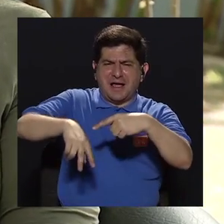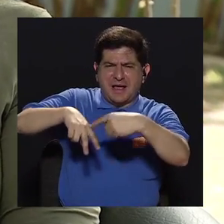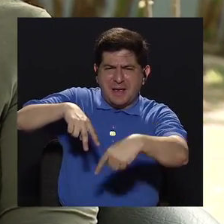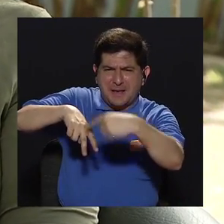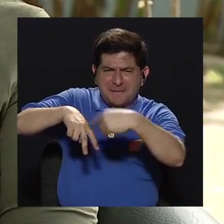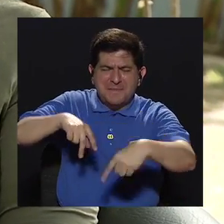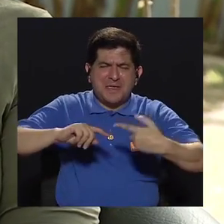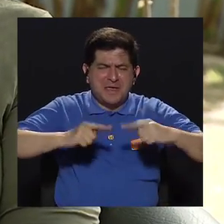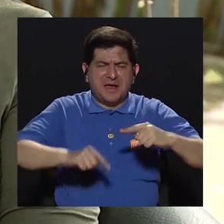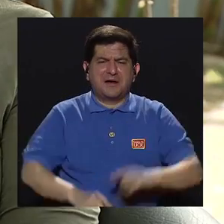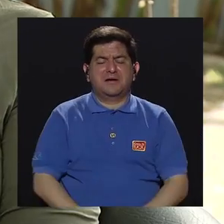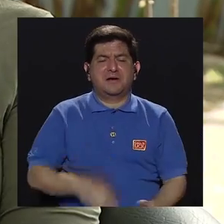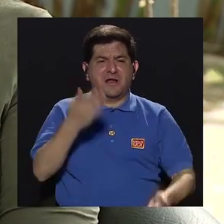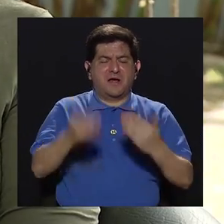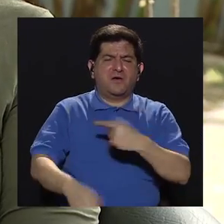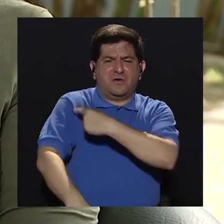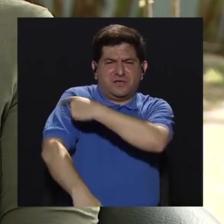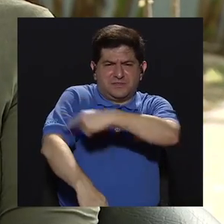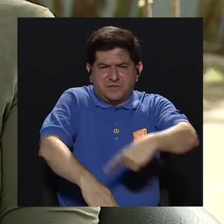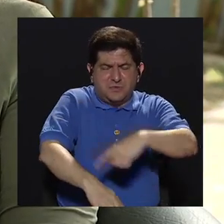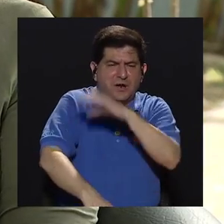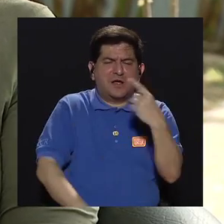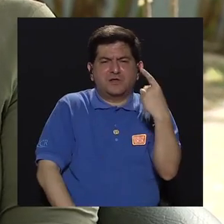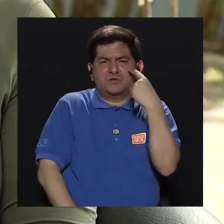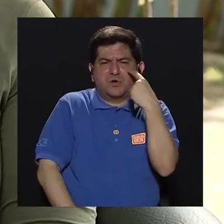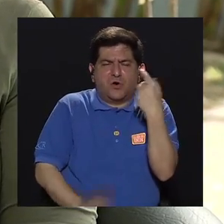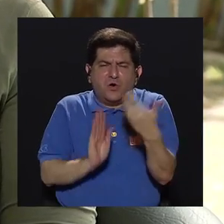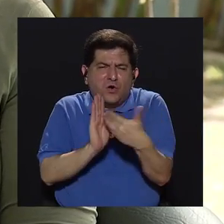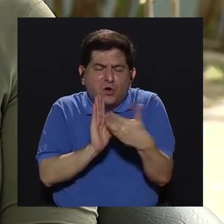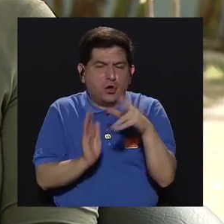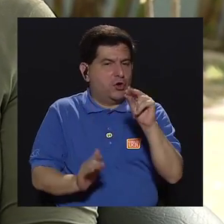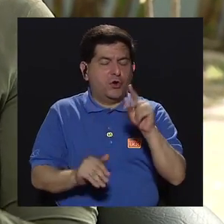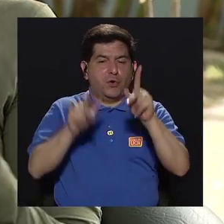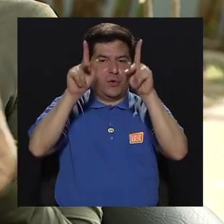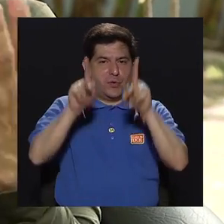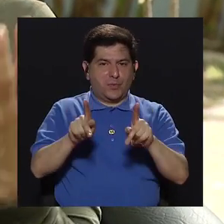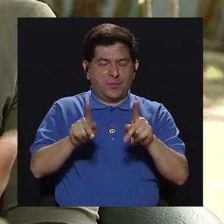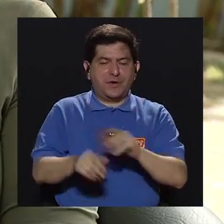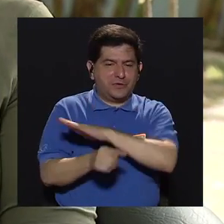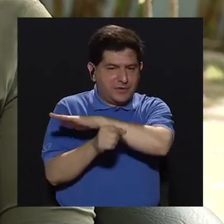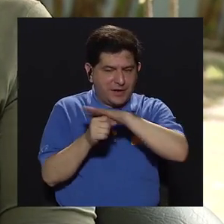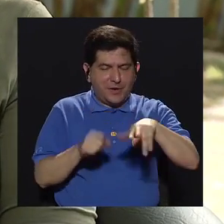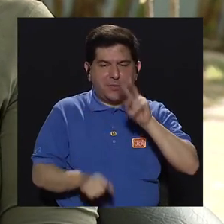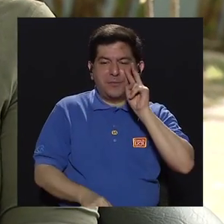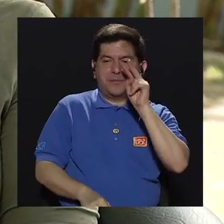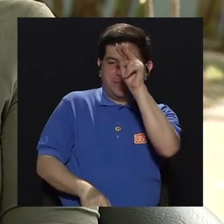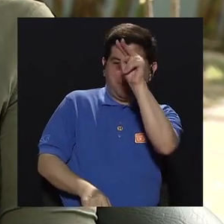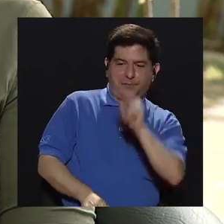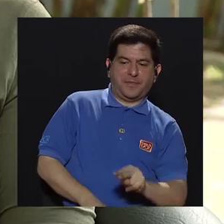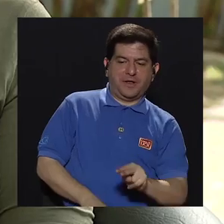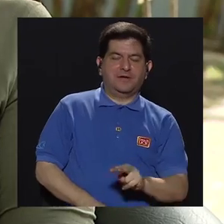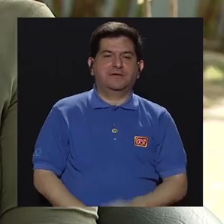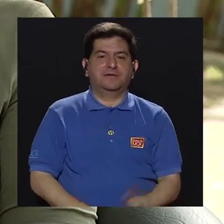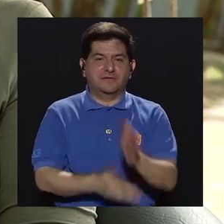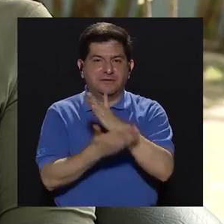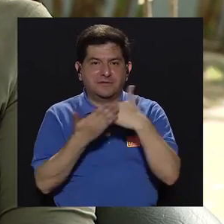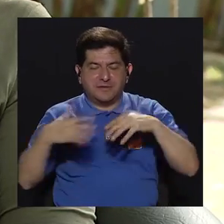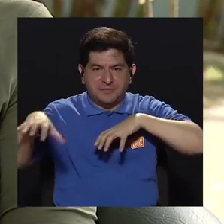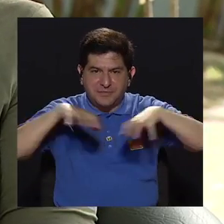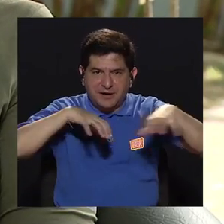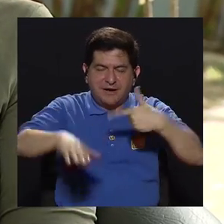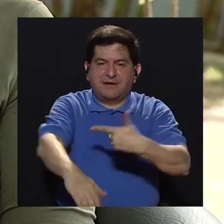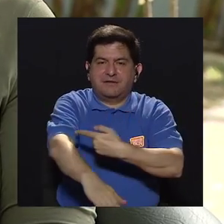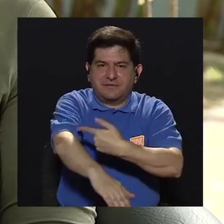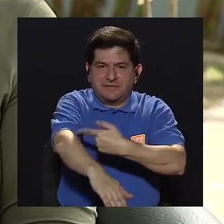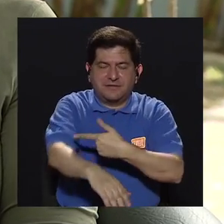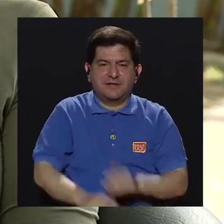un brazo que molesta, un ojo que está incómodo, sino vemos a la persona en su integralidad. Es parte del quehacer de